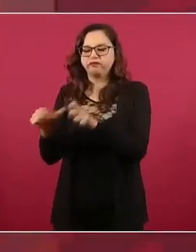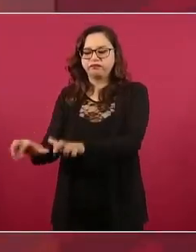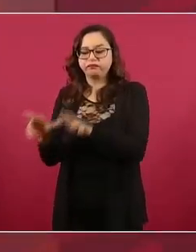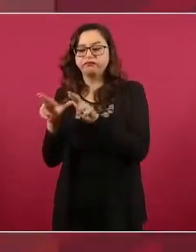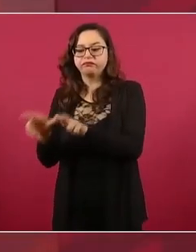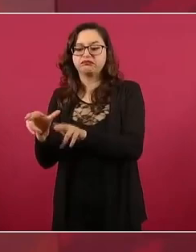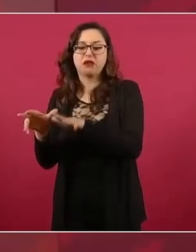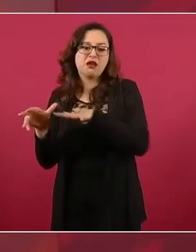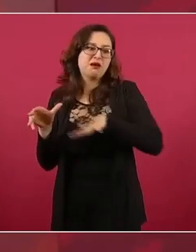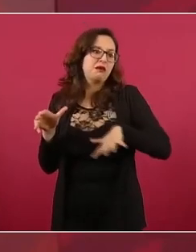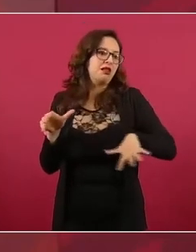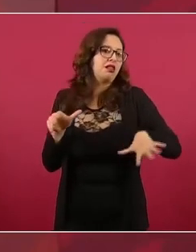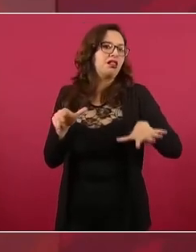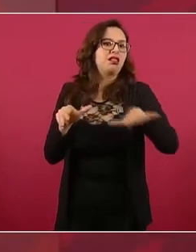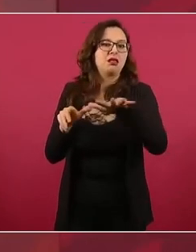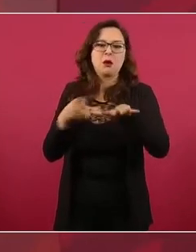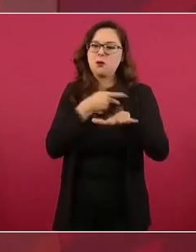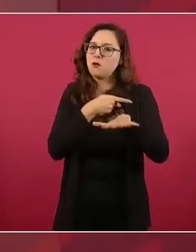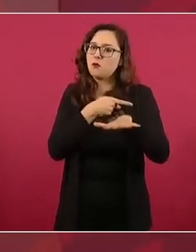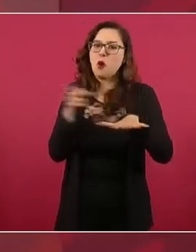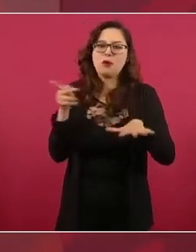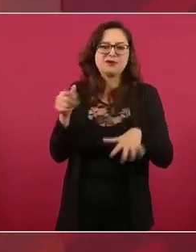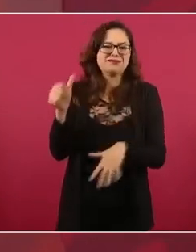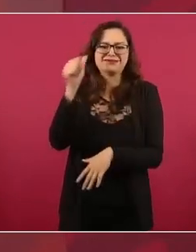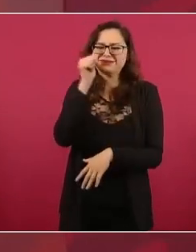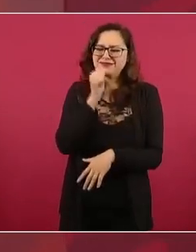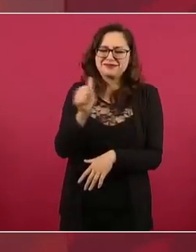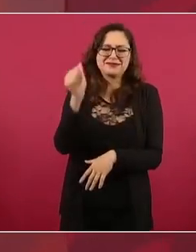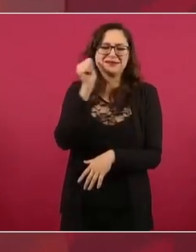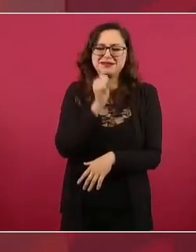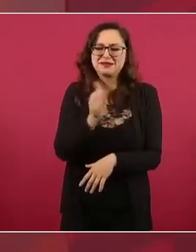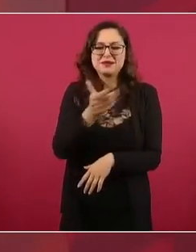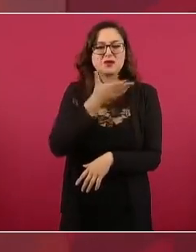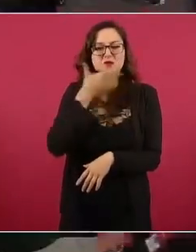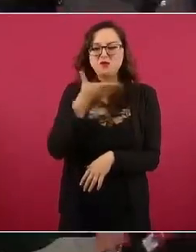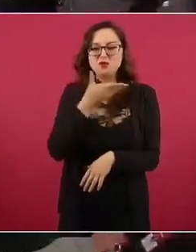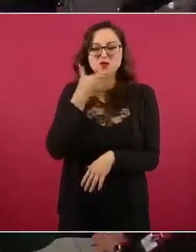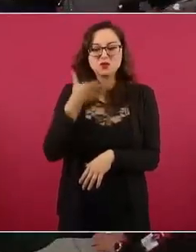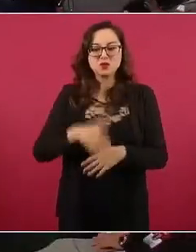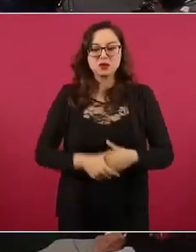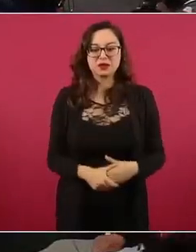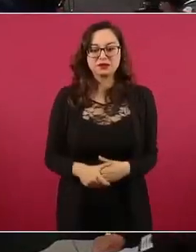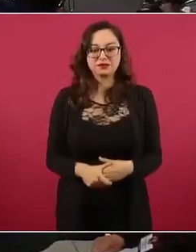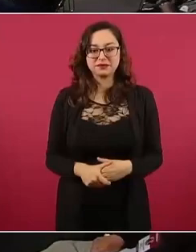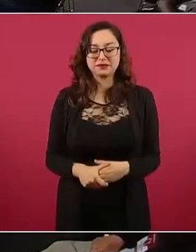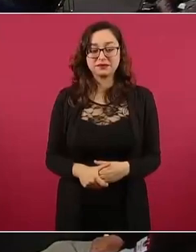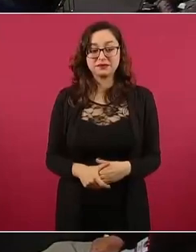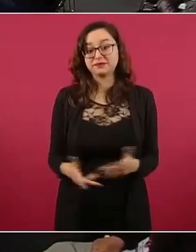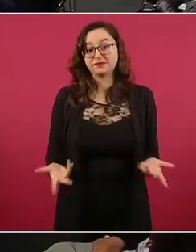Entonces, por eso ya hay que